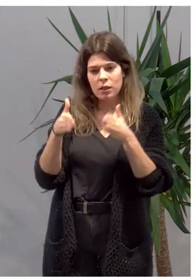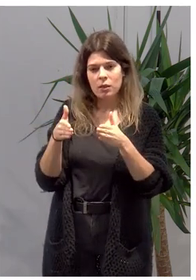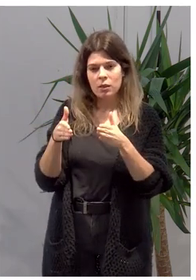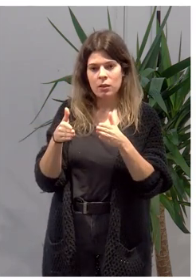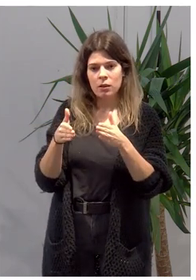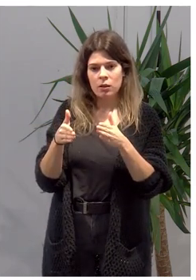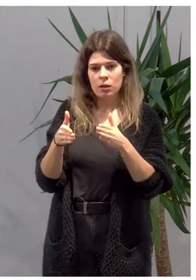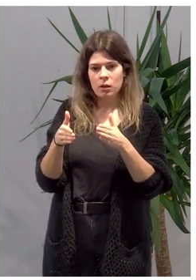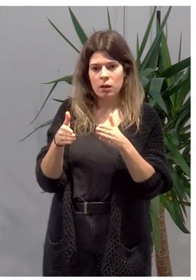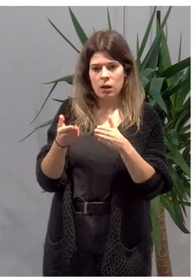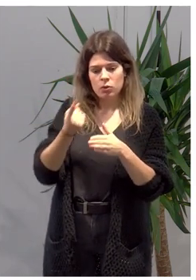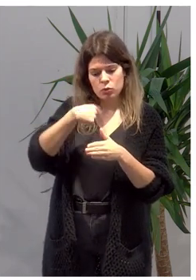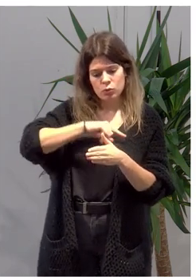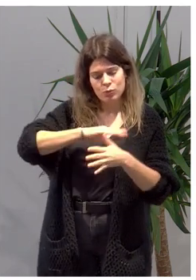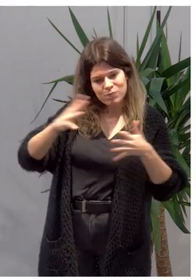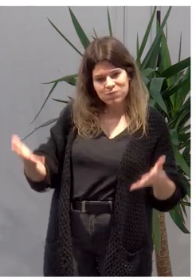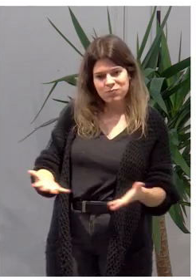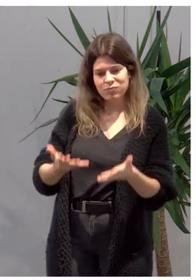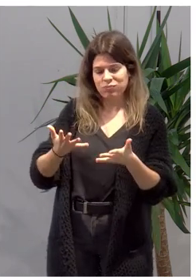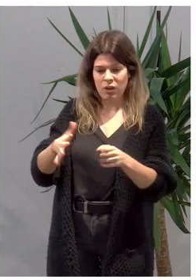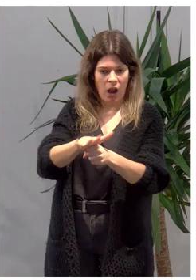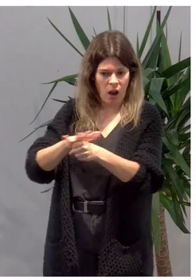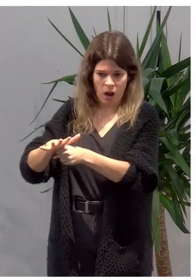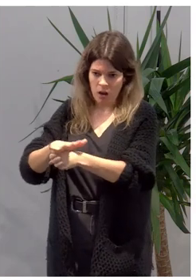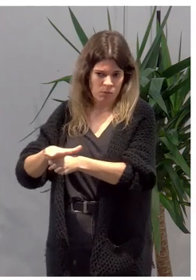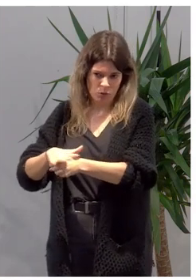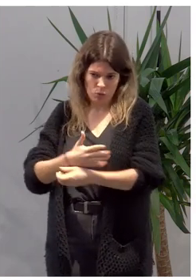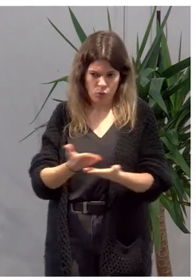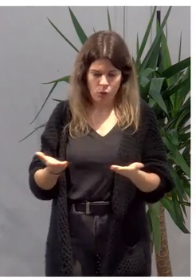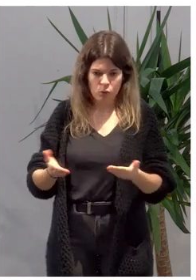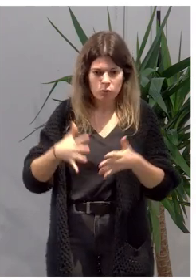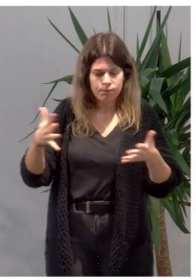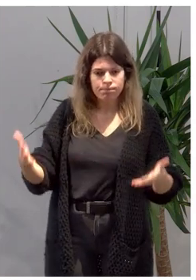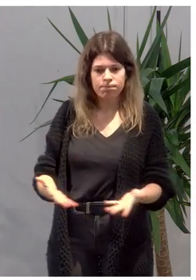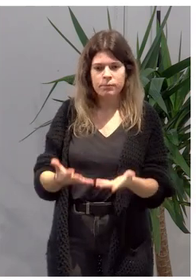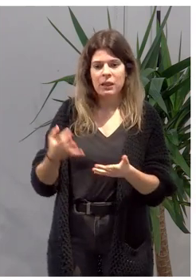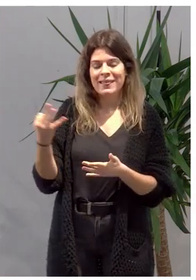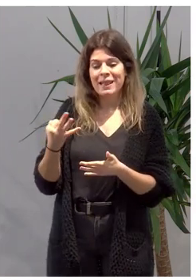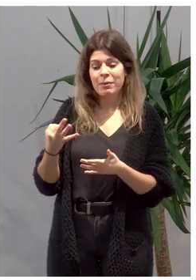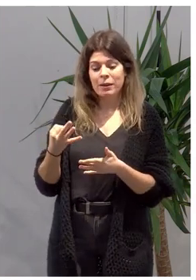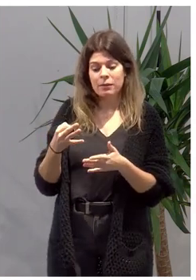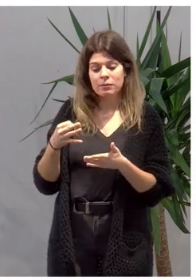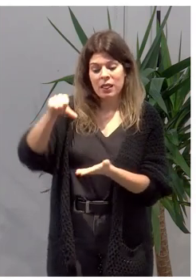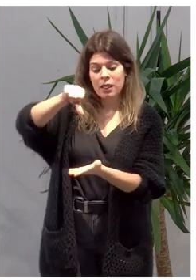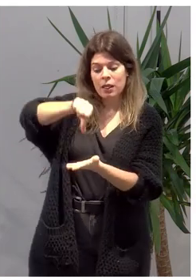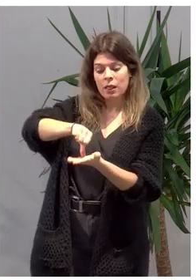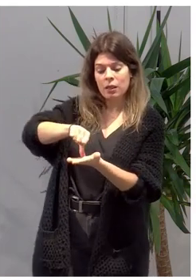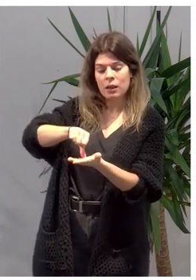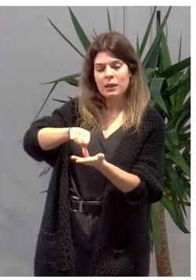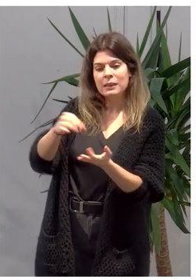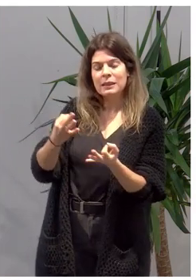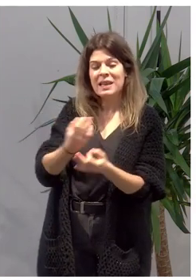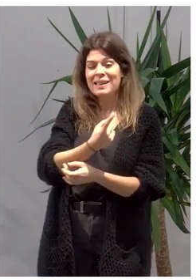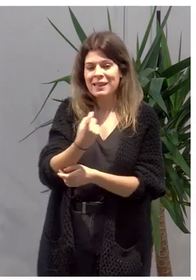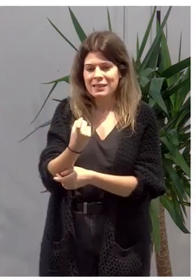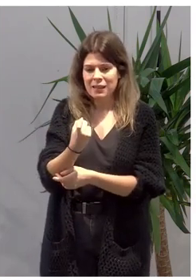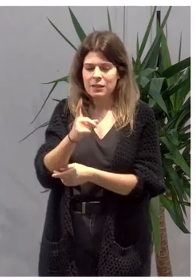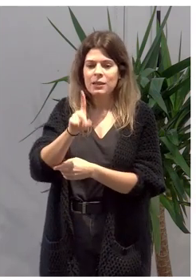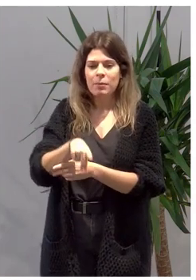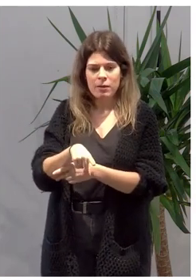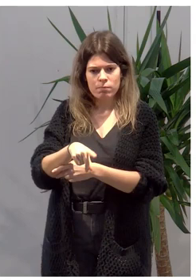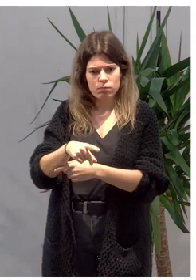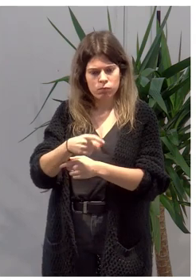estamos impulsando en todos los campos tiene que estar centrada en esas necesidades y también en las